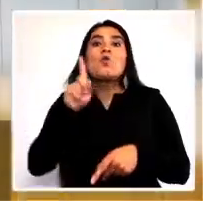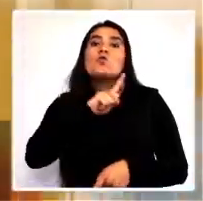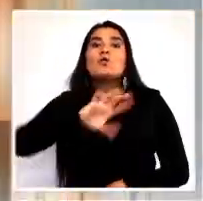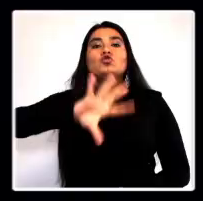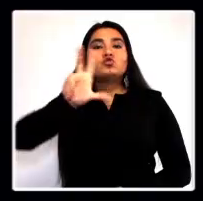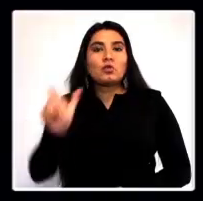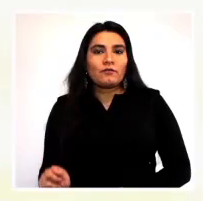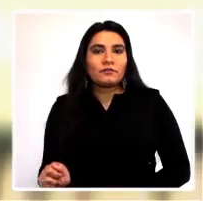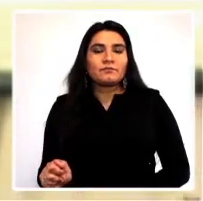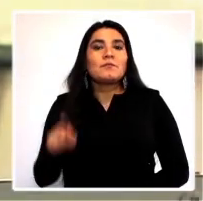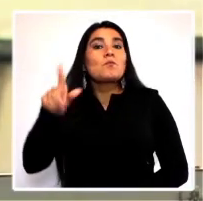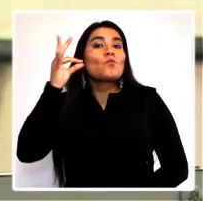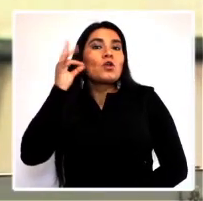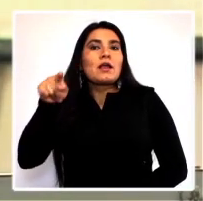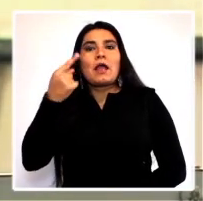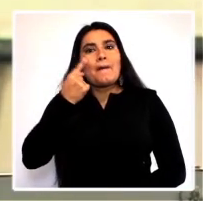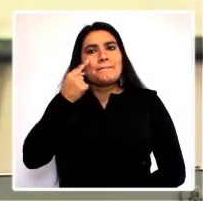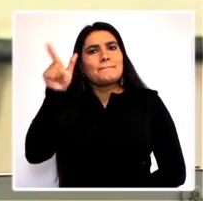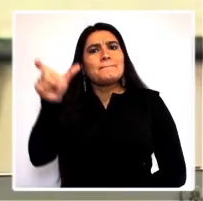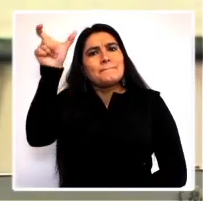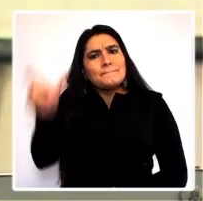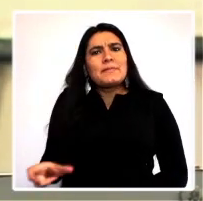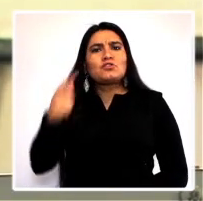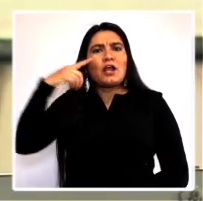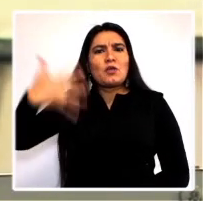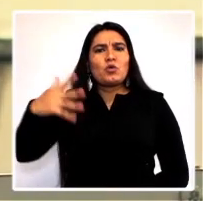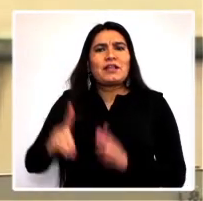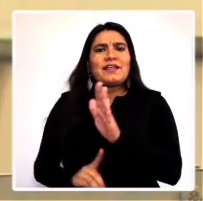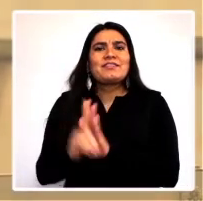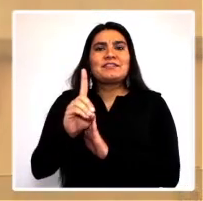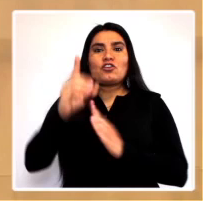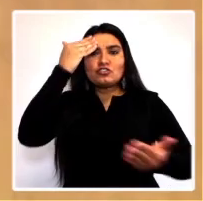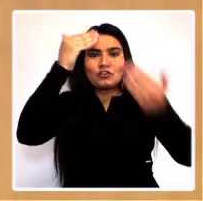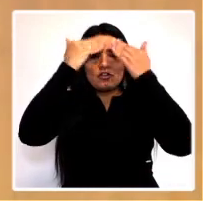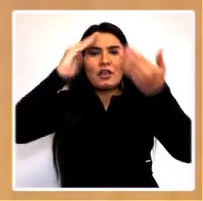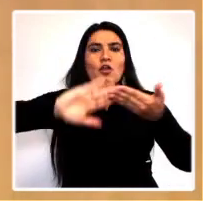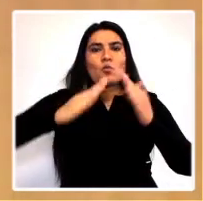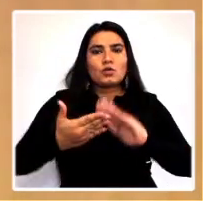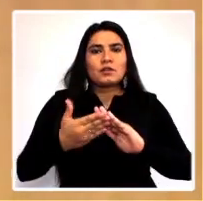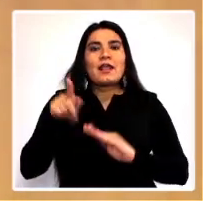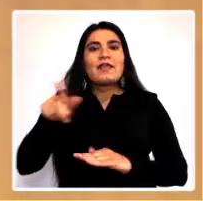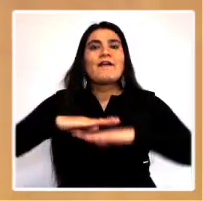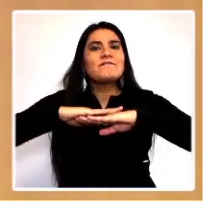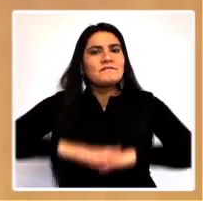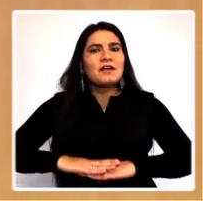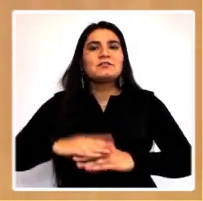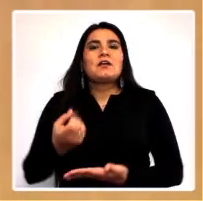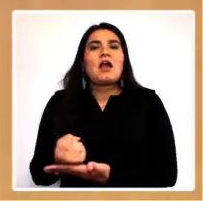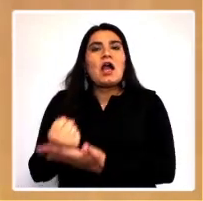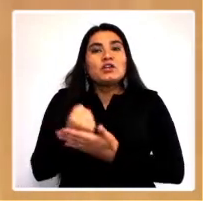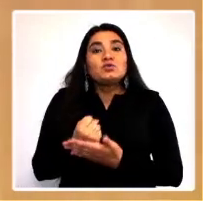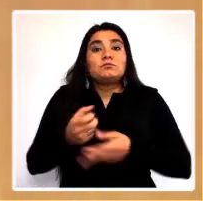Sudáfrica. Maritza es considerada pieza clave del desarrollo de la psicología comunitaria, sentando las bases que han